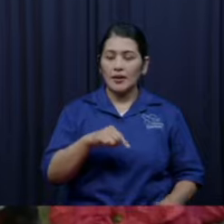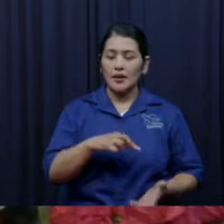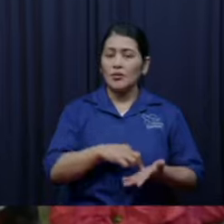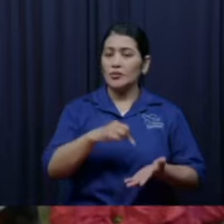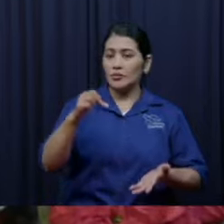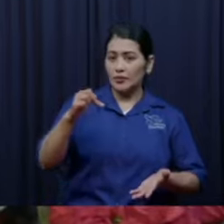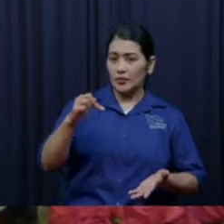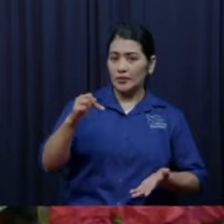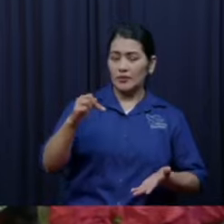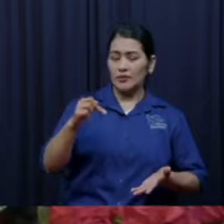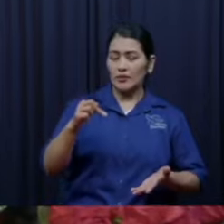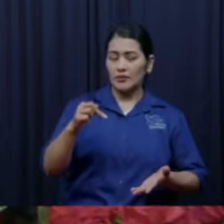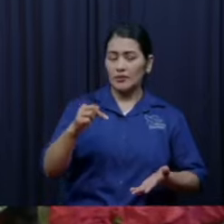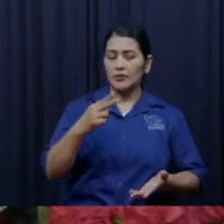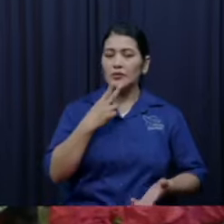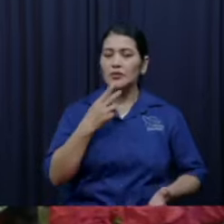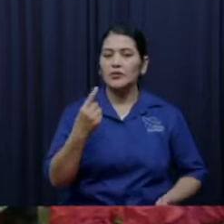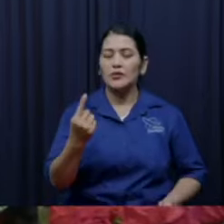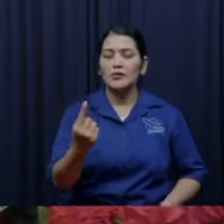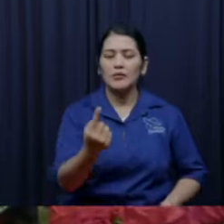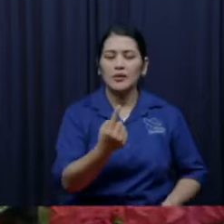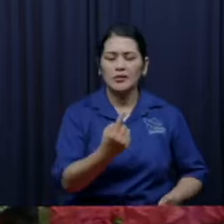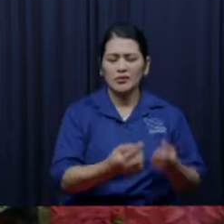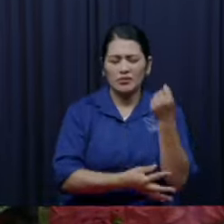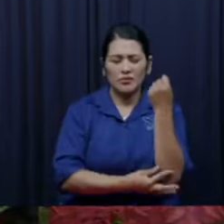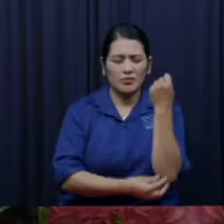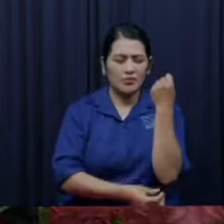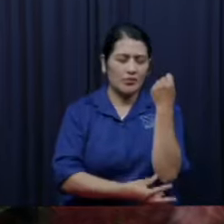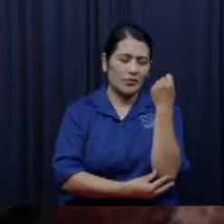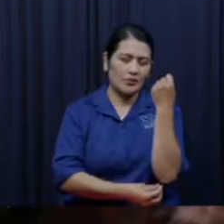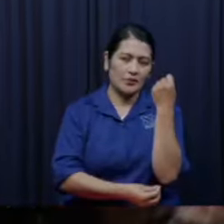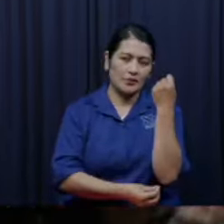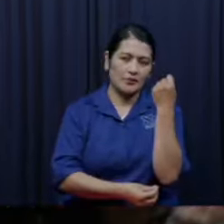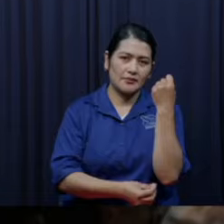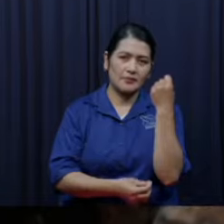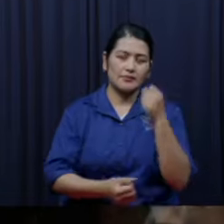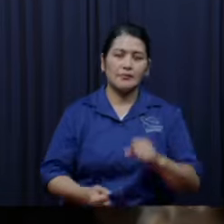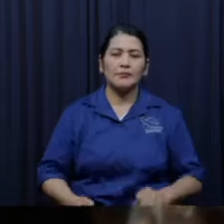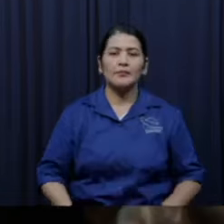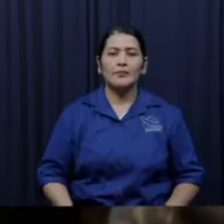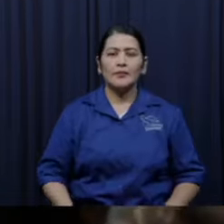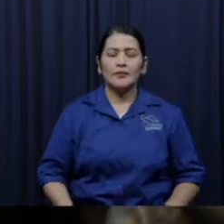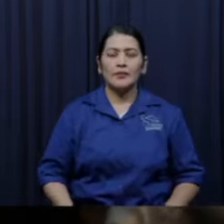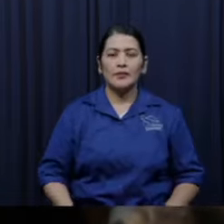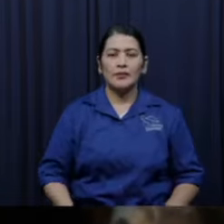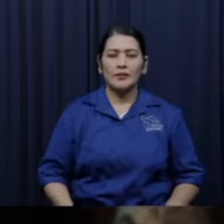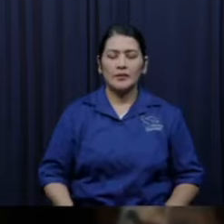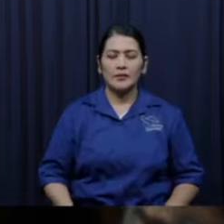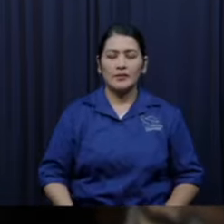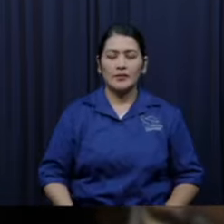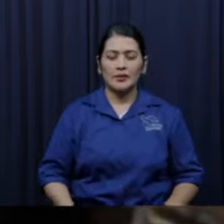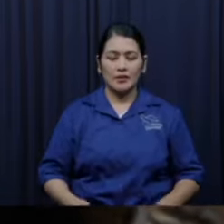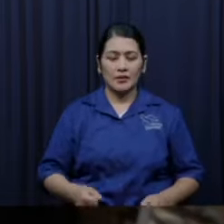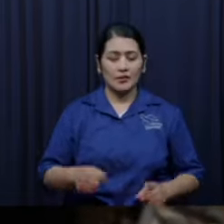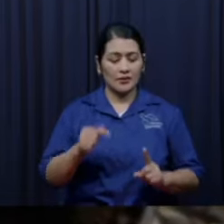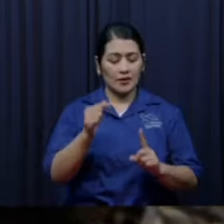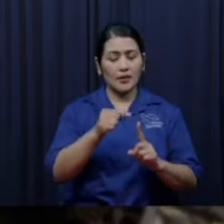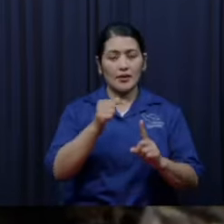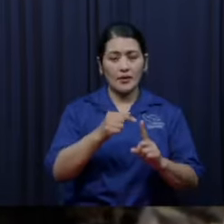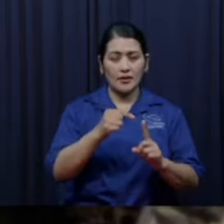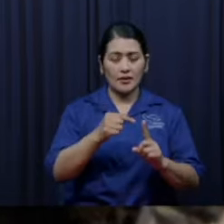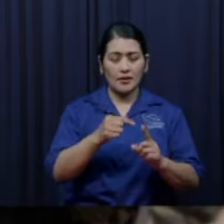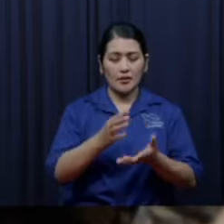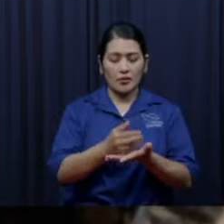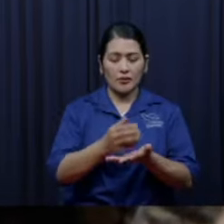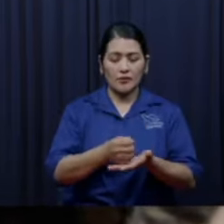de a 50 centavos se acuerda de los billetes de a 50 entonces él había echado 10